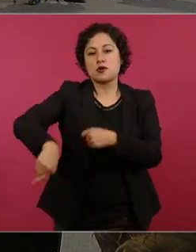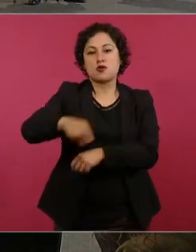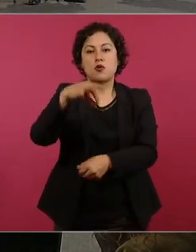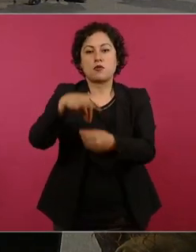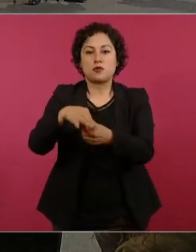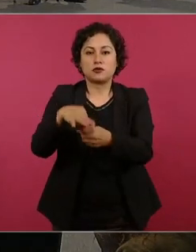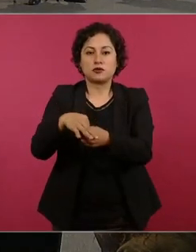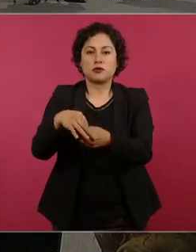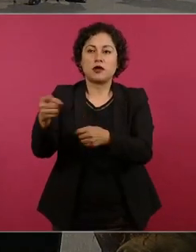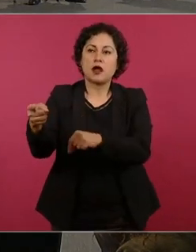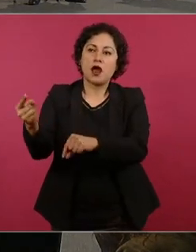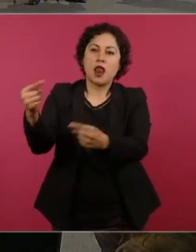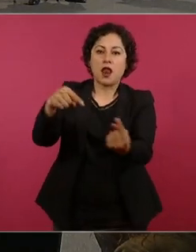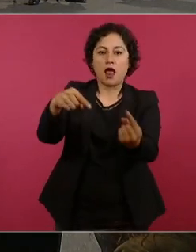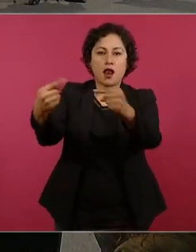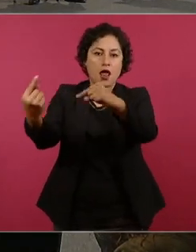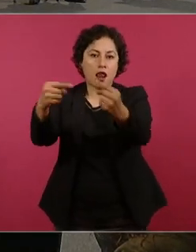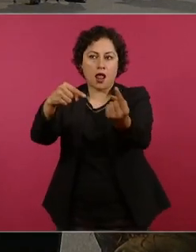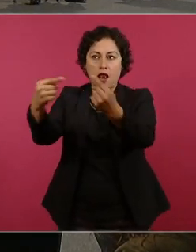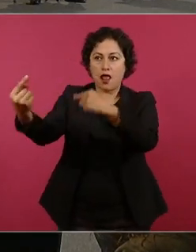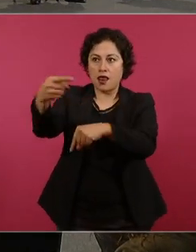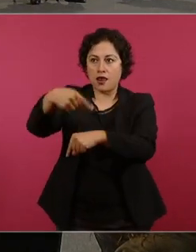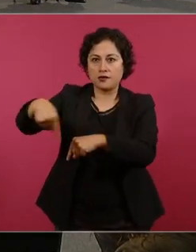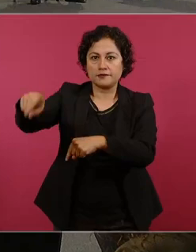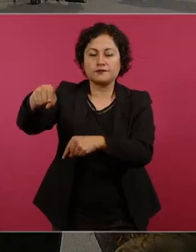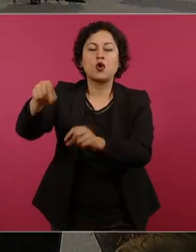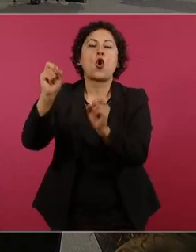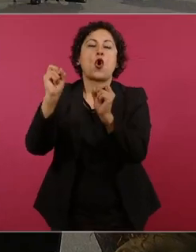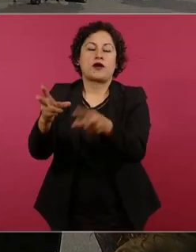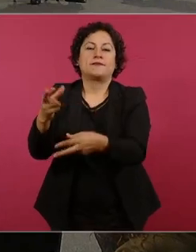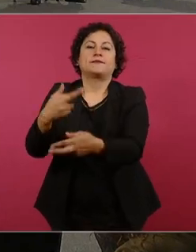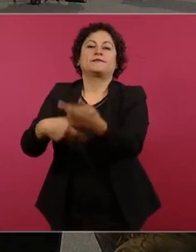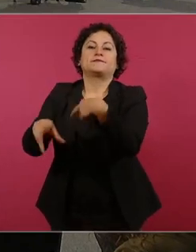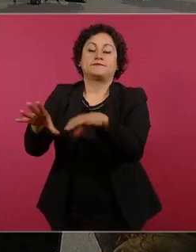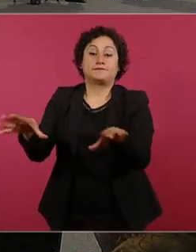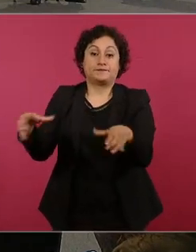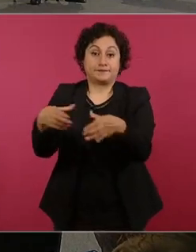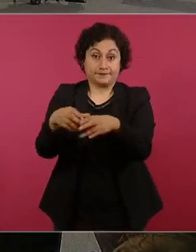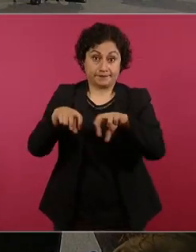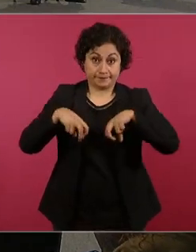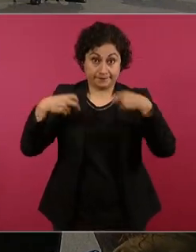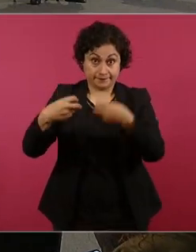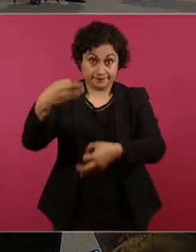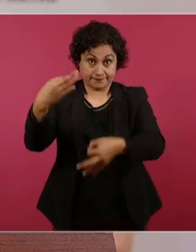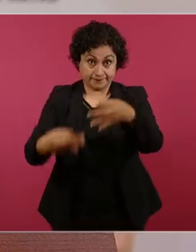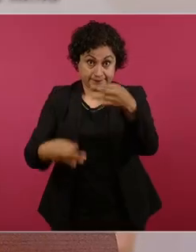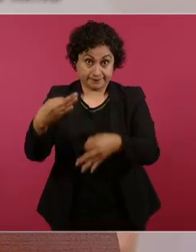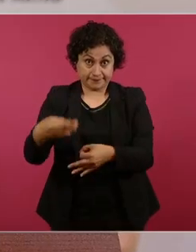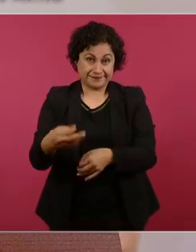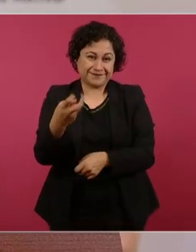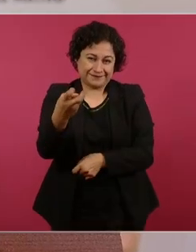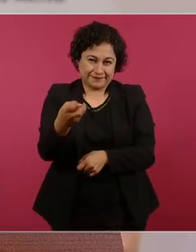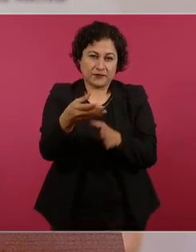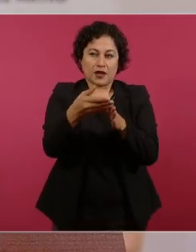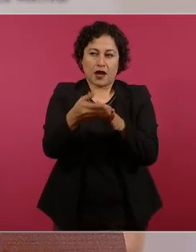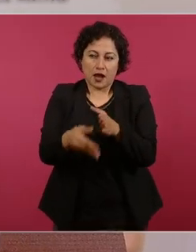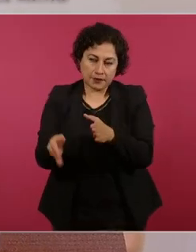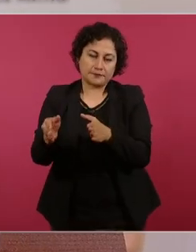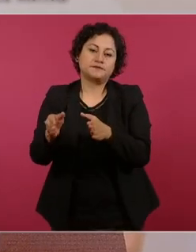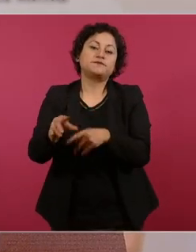después de eso después de esa situación este